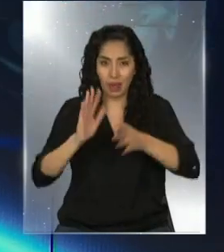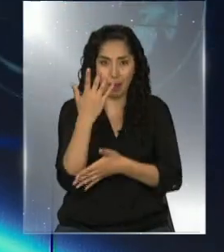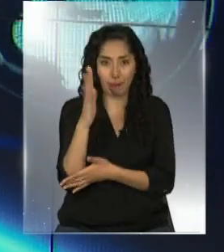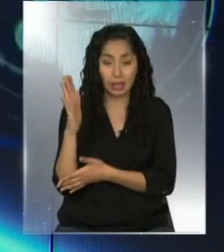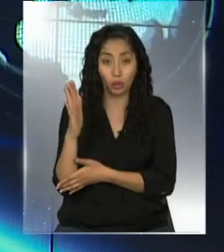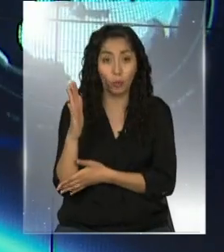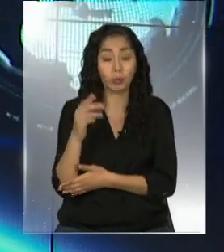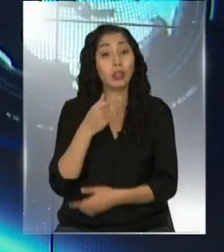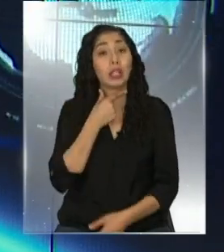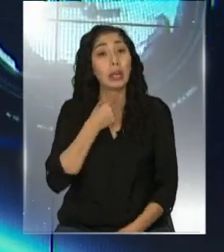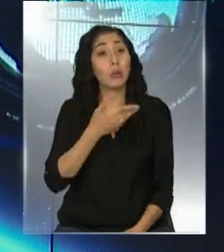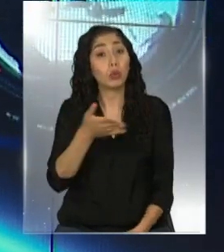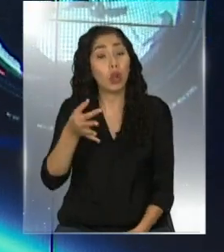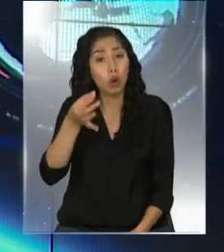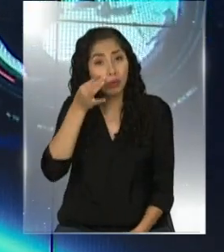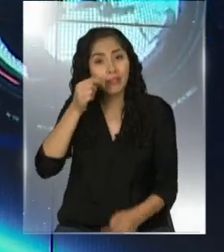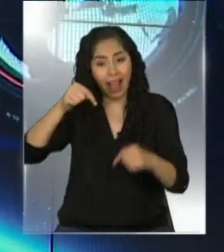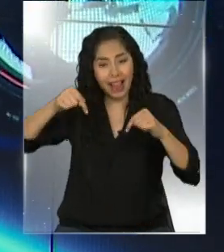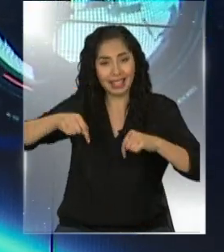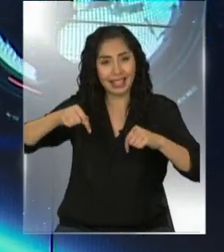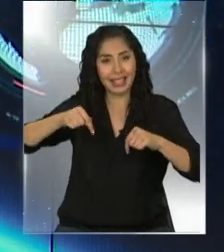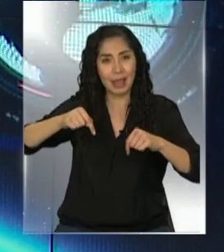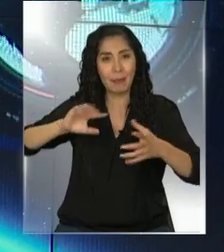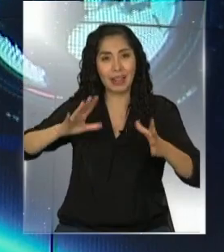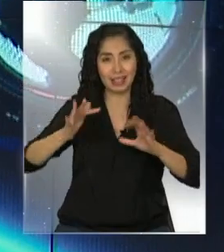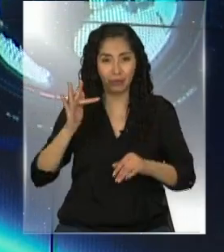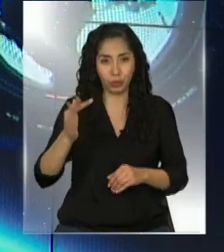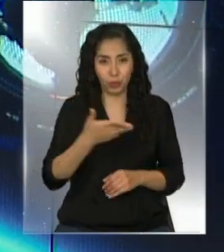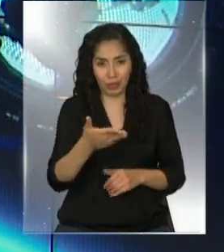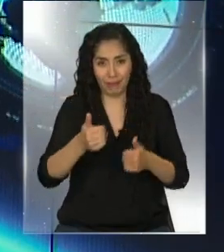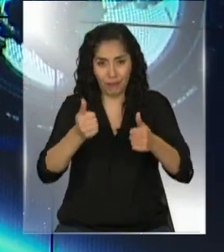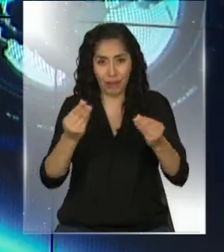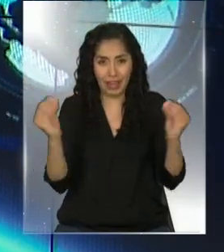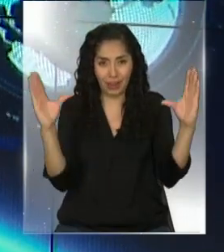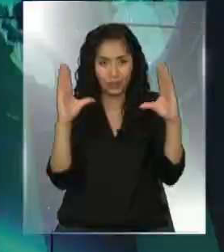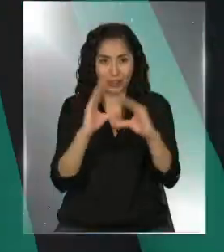primero acá, en Planeta Futuro. Que esté muy bien. Muy buenas noches.